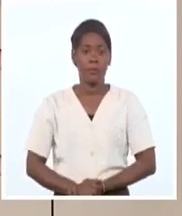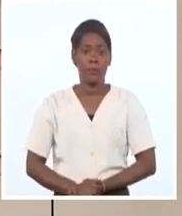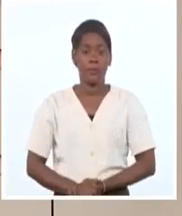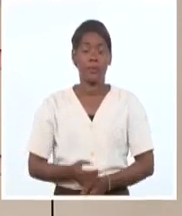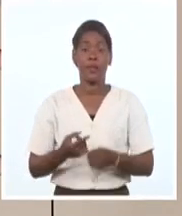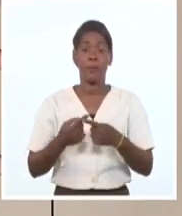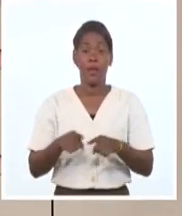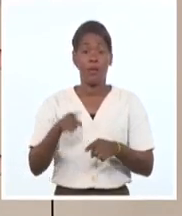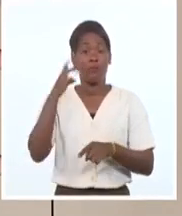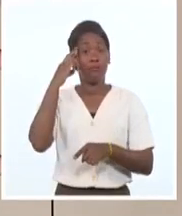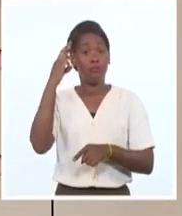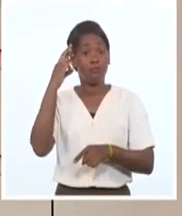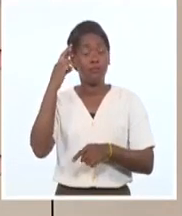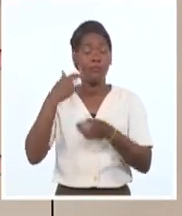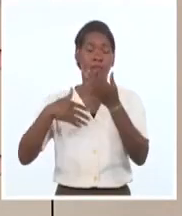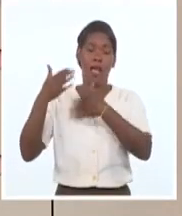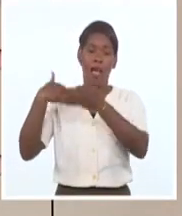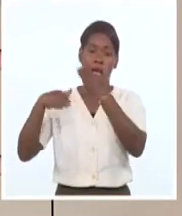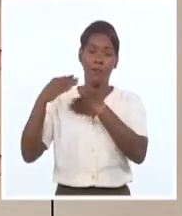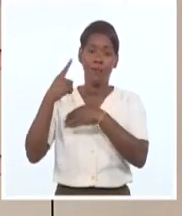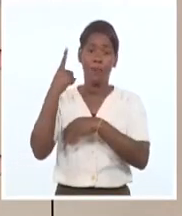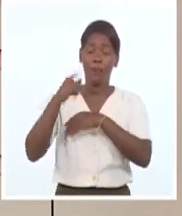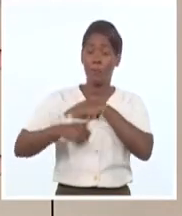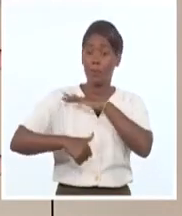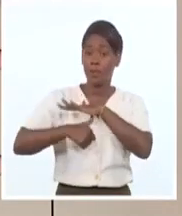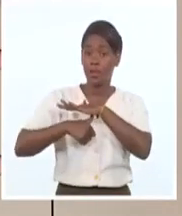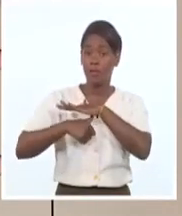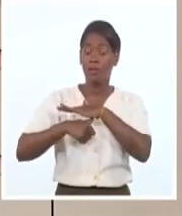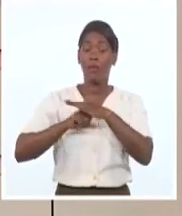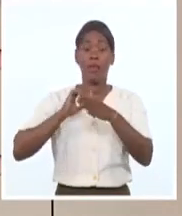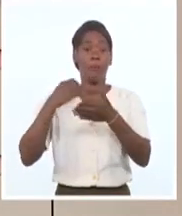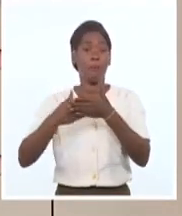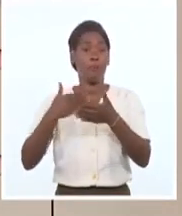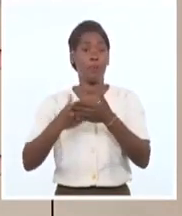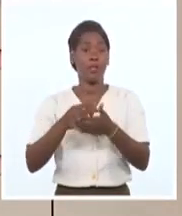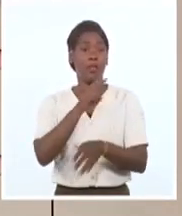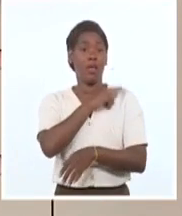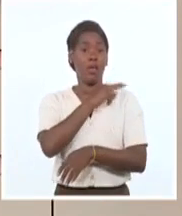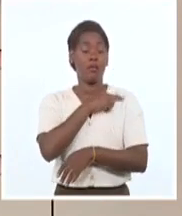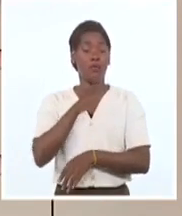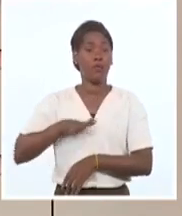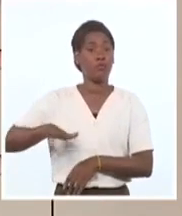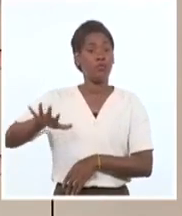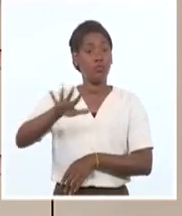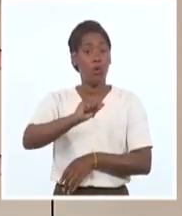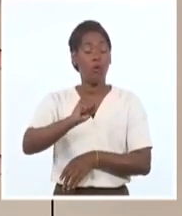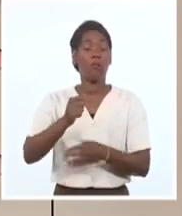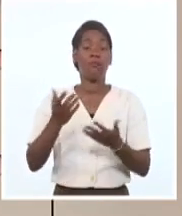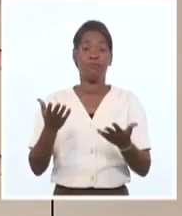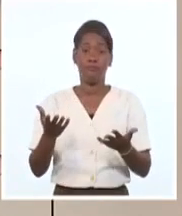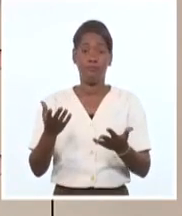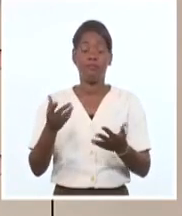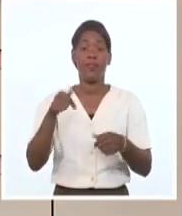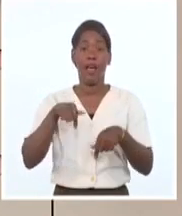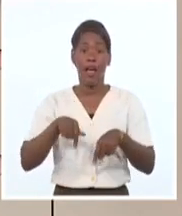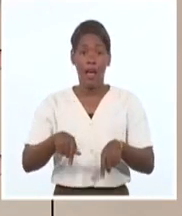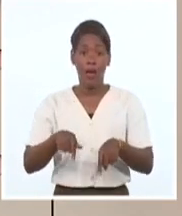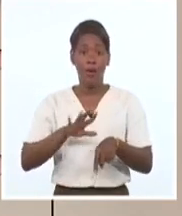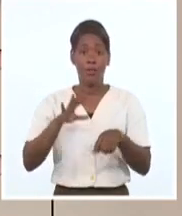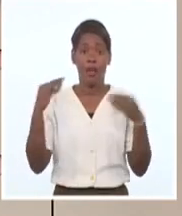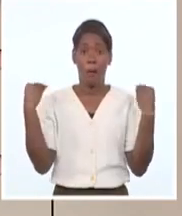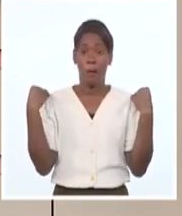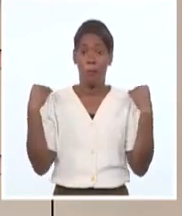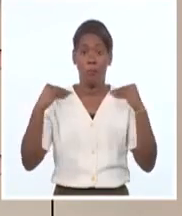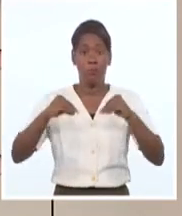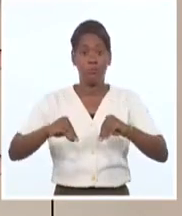antes fueron empresarios, pero hoy, hoy son los representantes del Estado, formulan políticas públicas para el bien